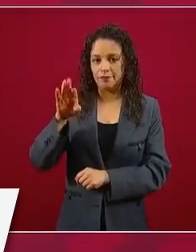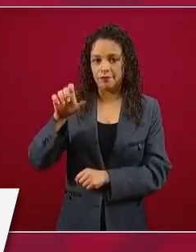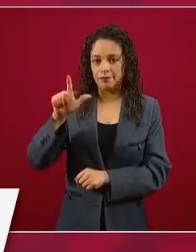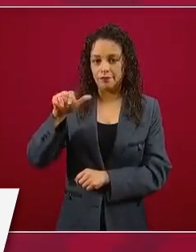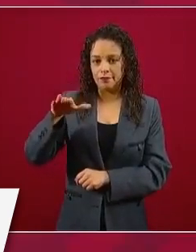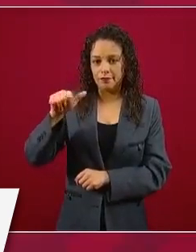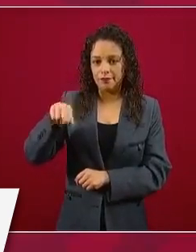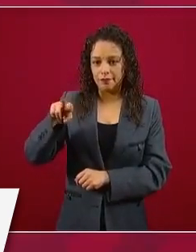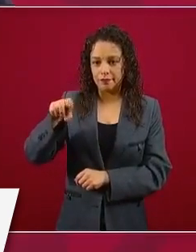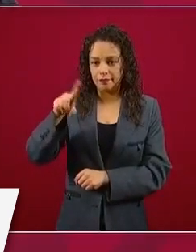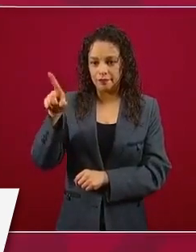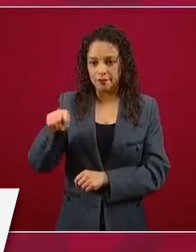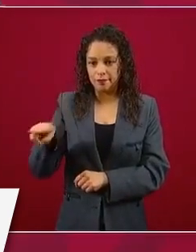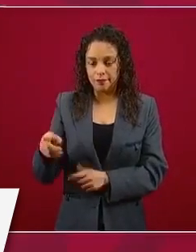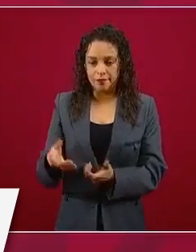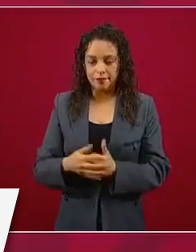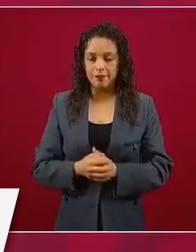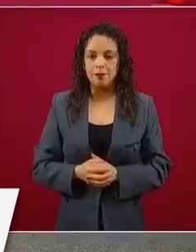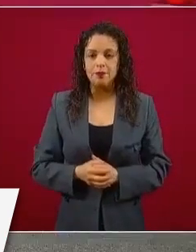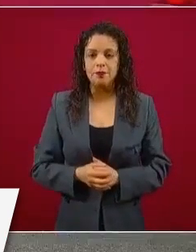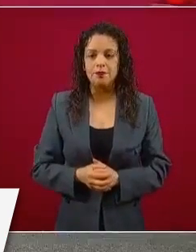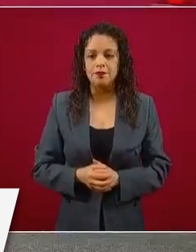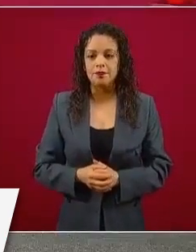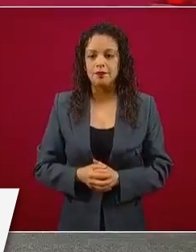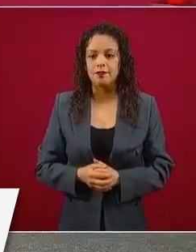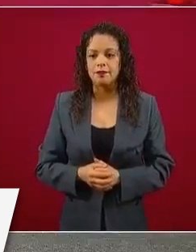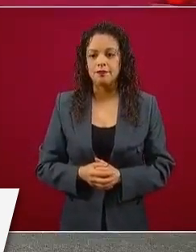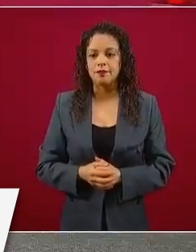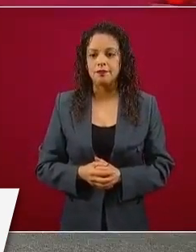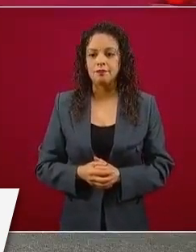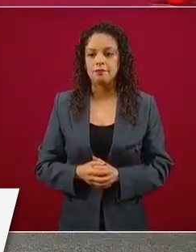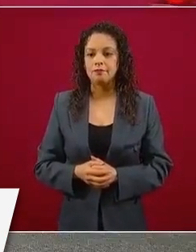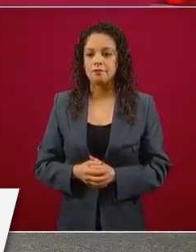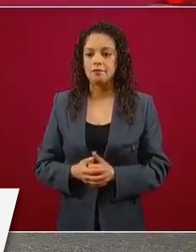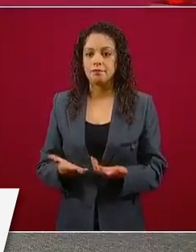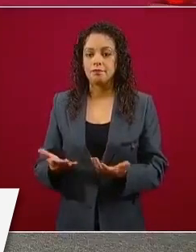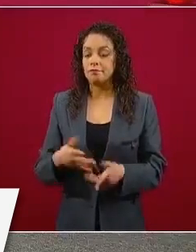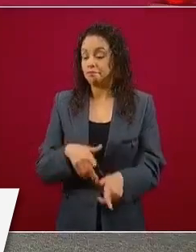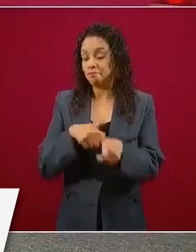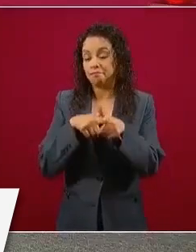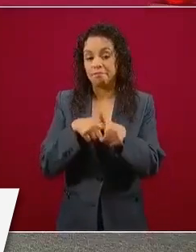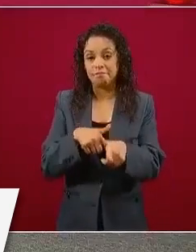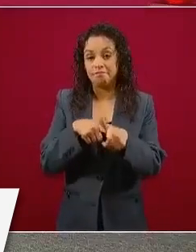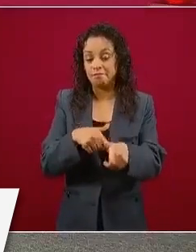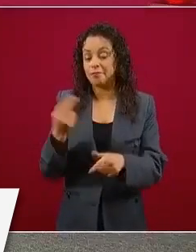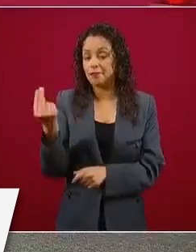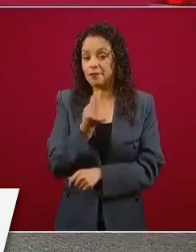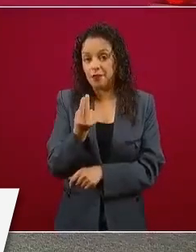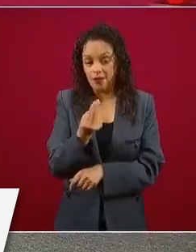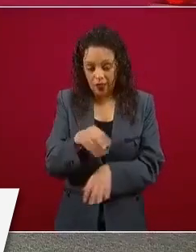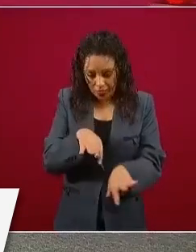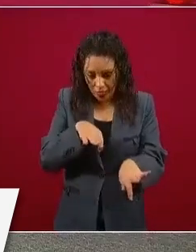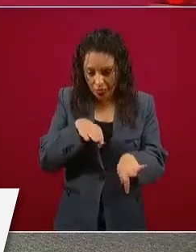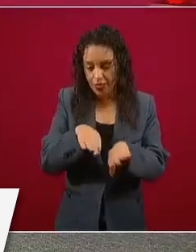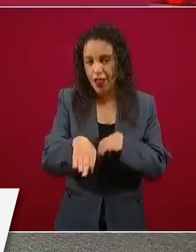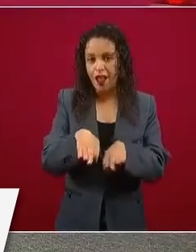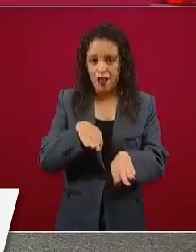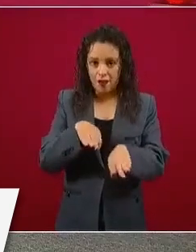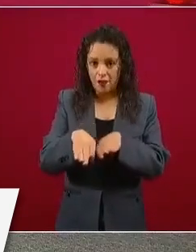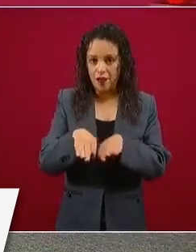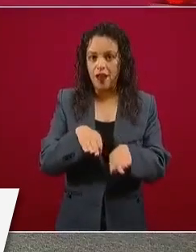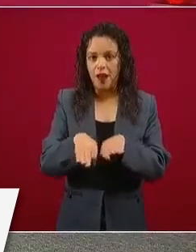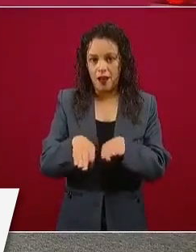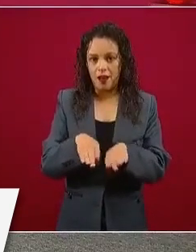Empresarial, tenemos que seguir trabajando para operar,